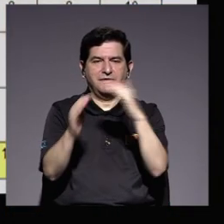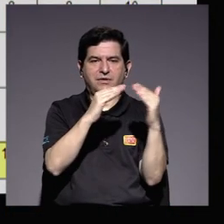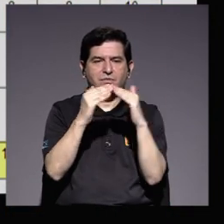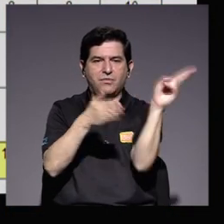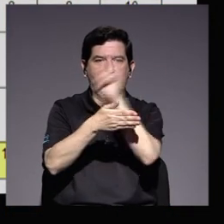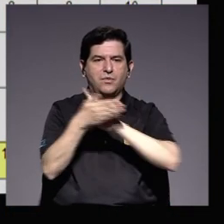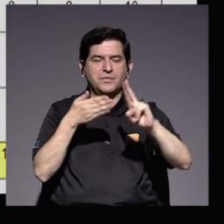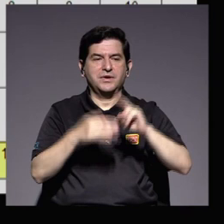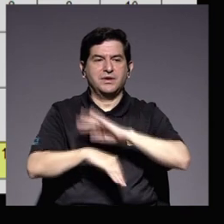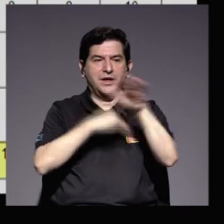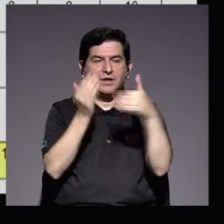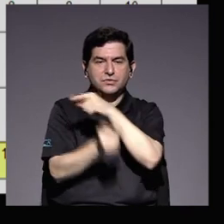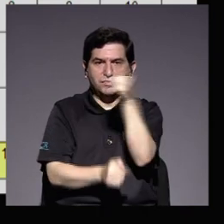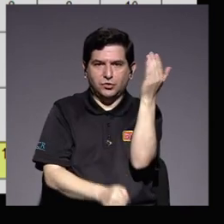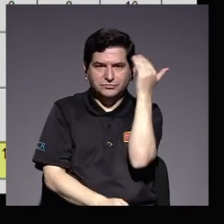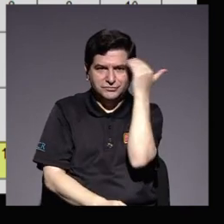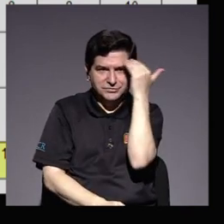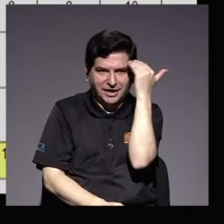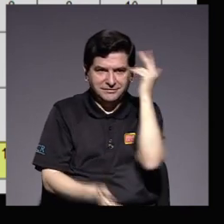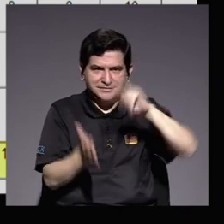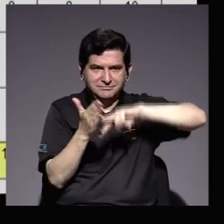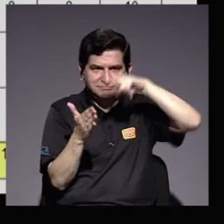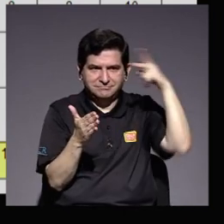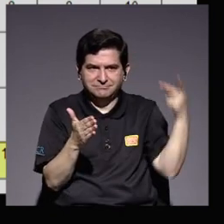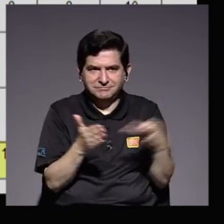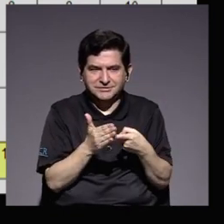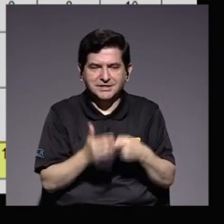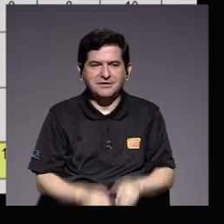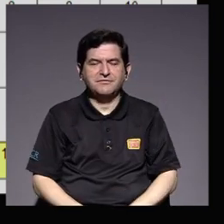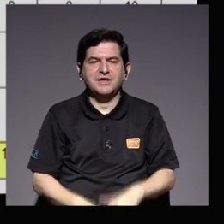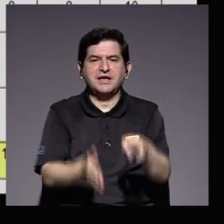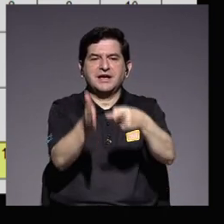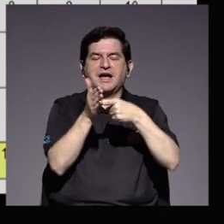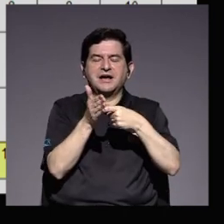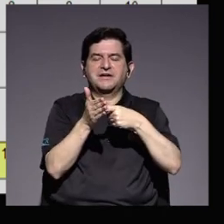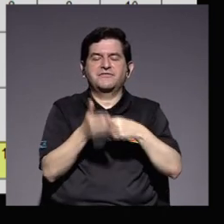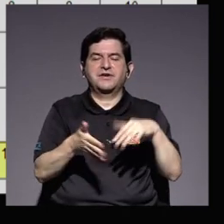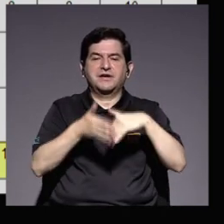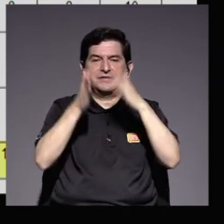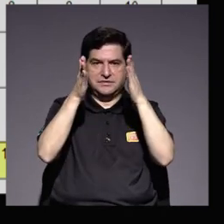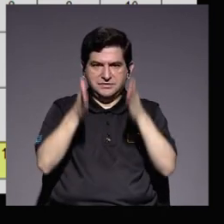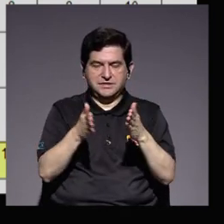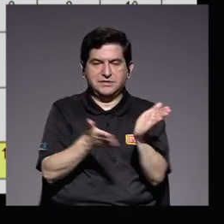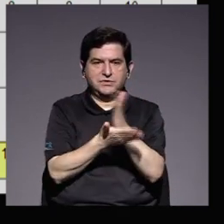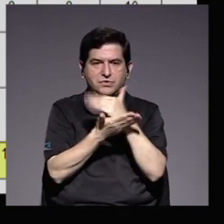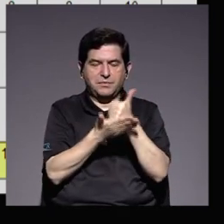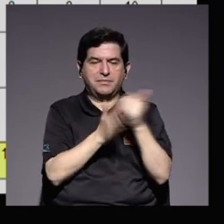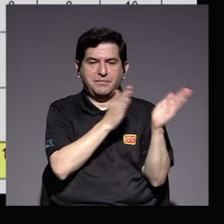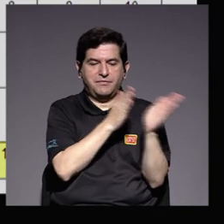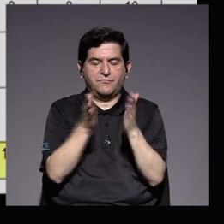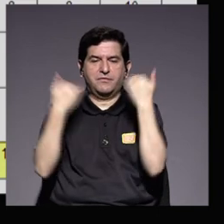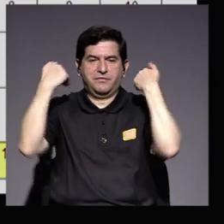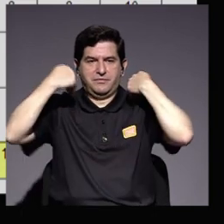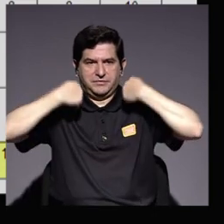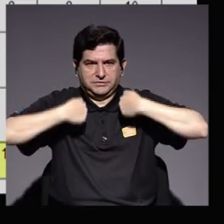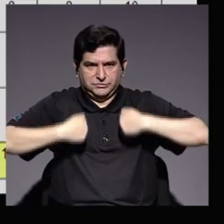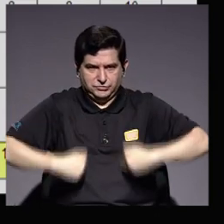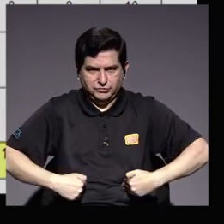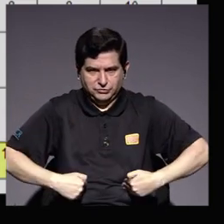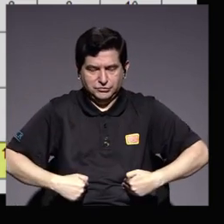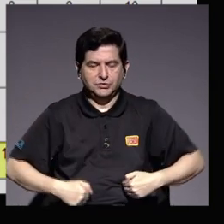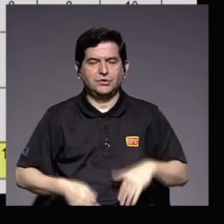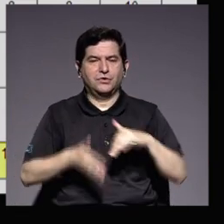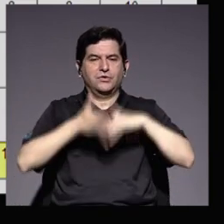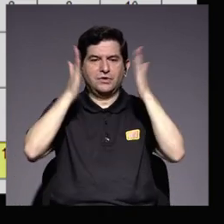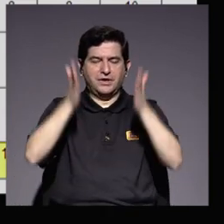que como todas y todos sabemos consiste en un requisito académico como parte de la formación humanista que se le